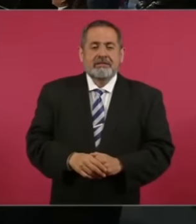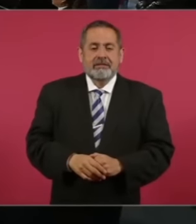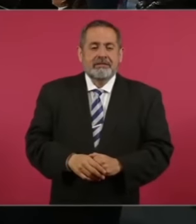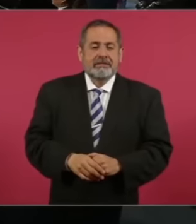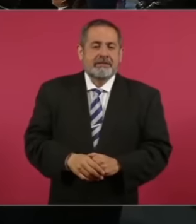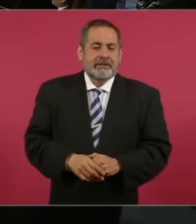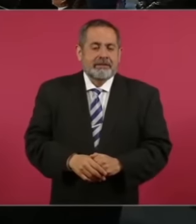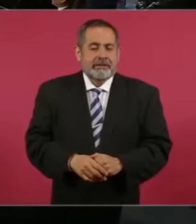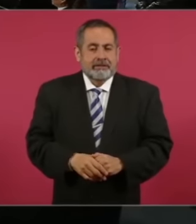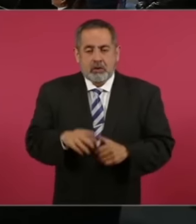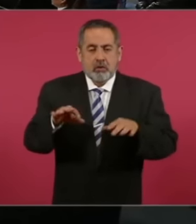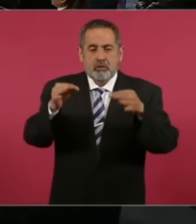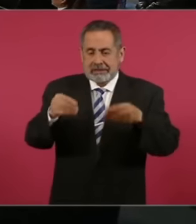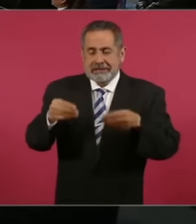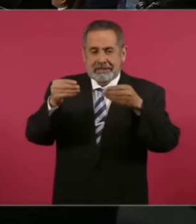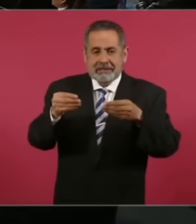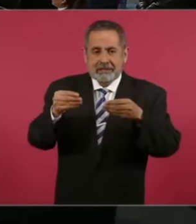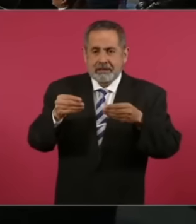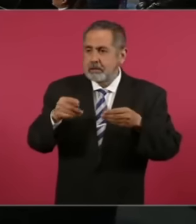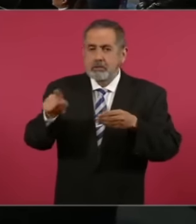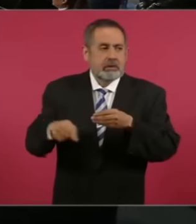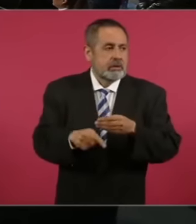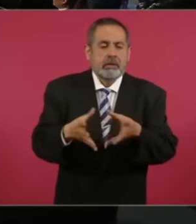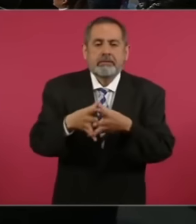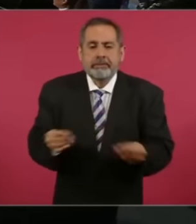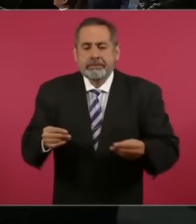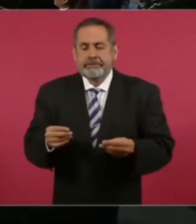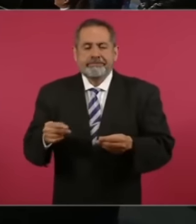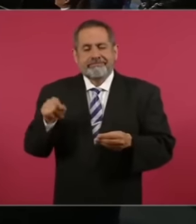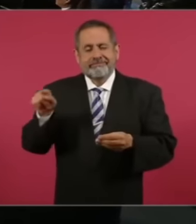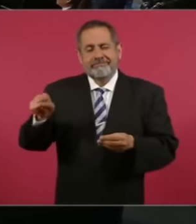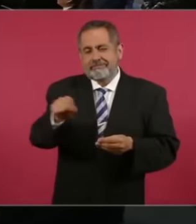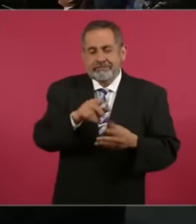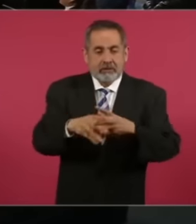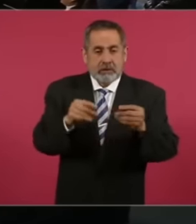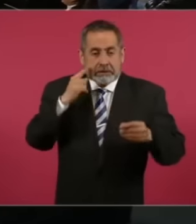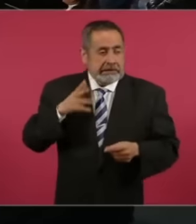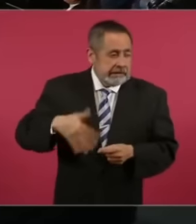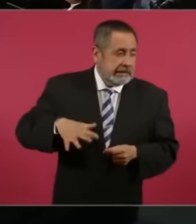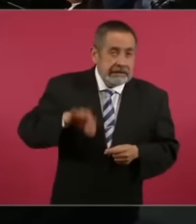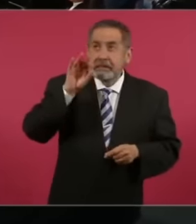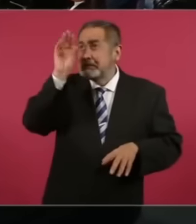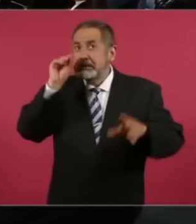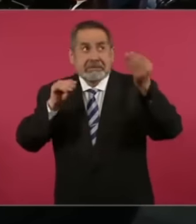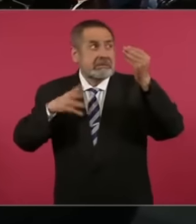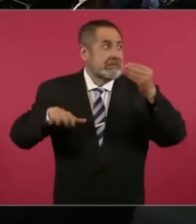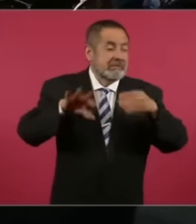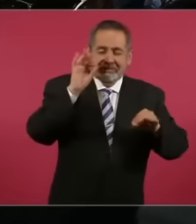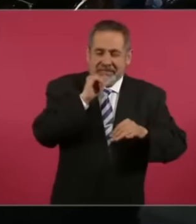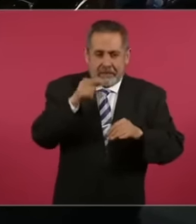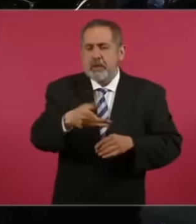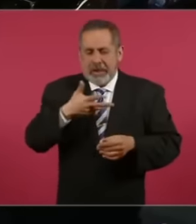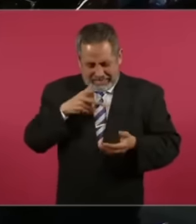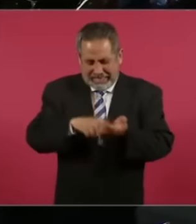Nada más que ese documento lo desaparecieron No lo encuentro por ningún lado Pero sí